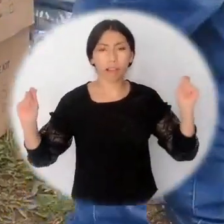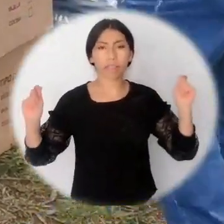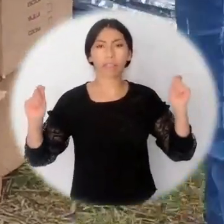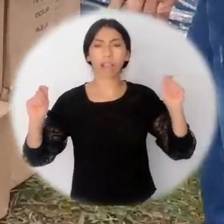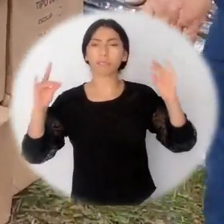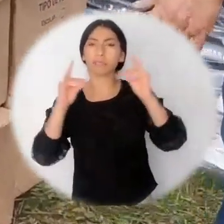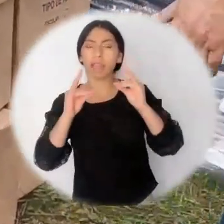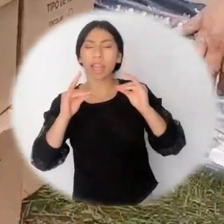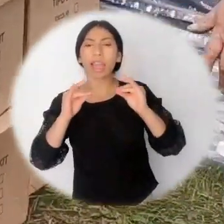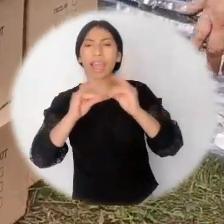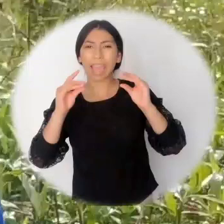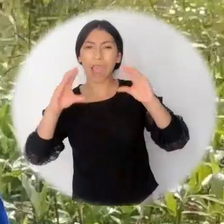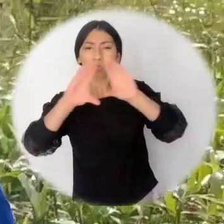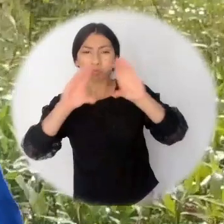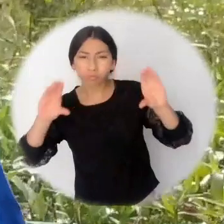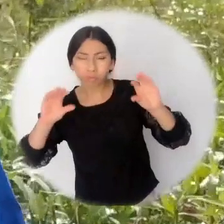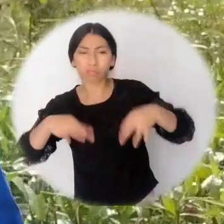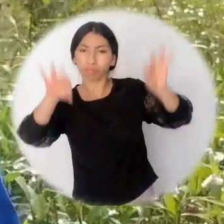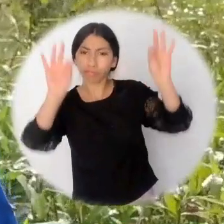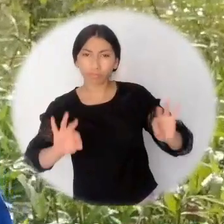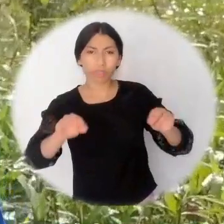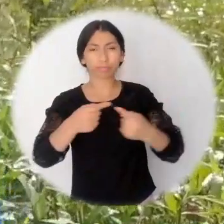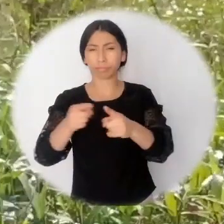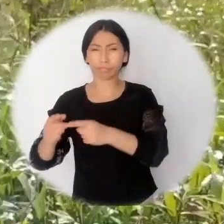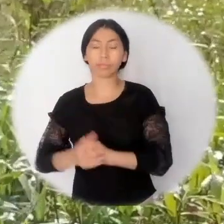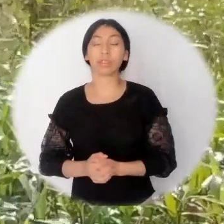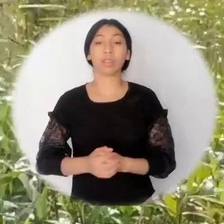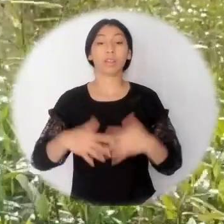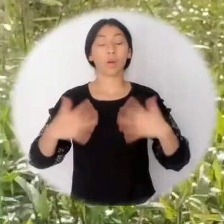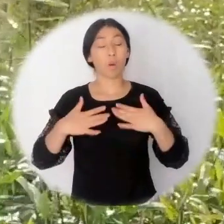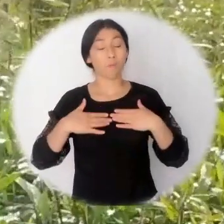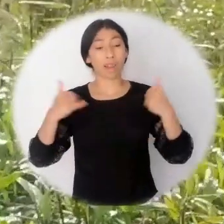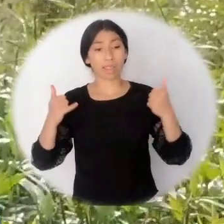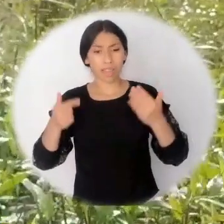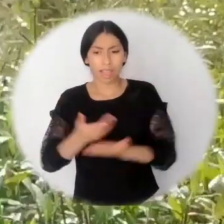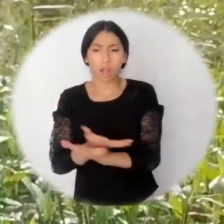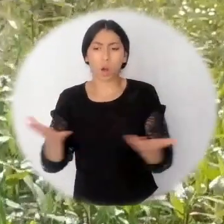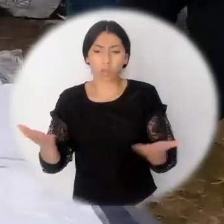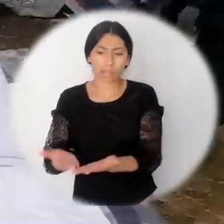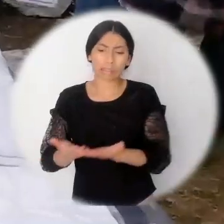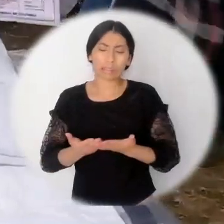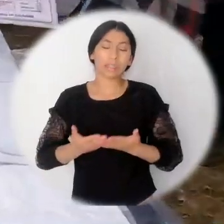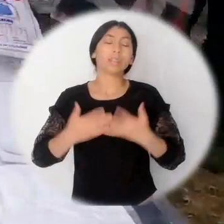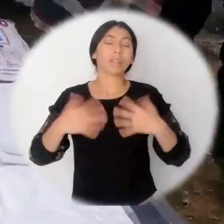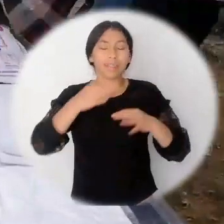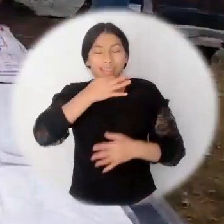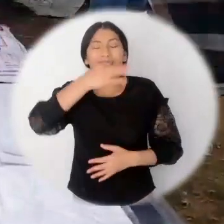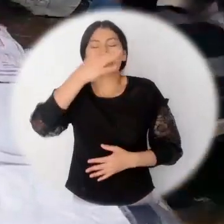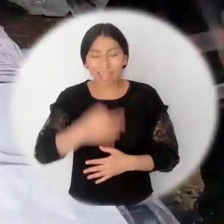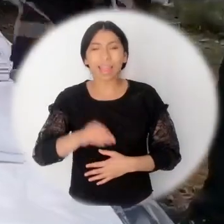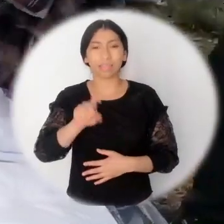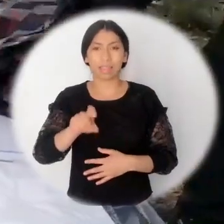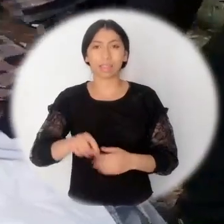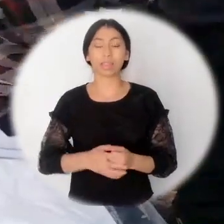entre otros. Nos da satisfacción ver ahora estos gestos que les ha llegado, que en verdad los necesitamos.